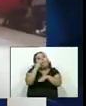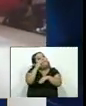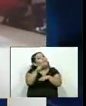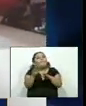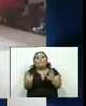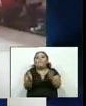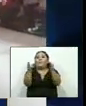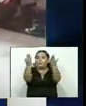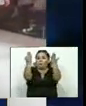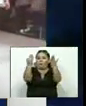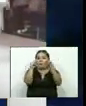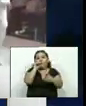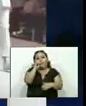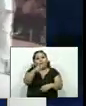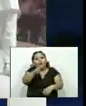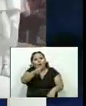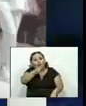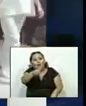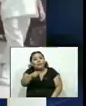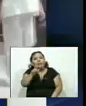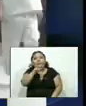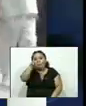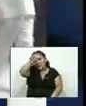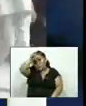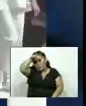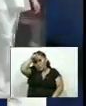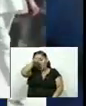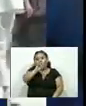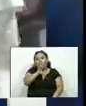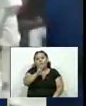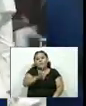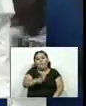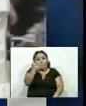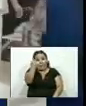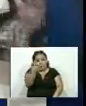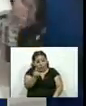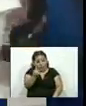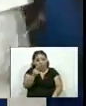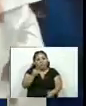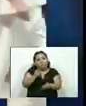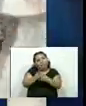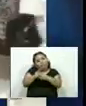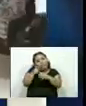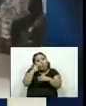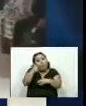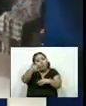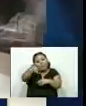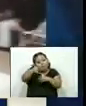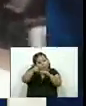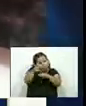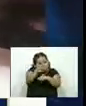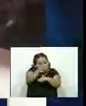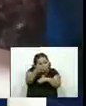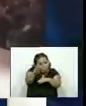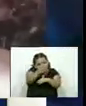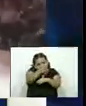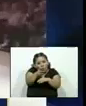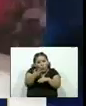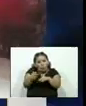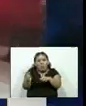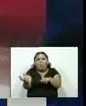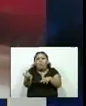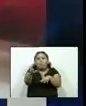fama según medios locales turcos uno de los asistentes grabó con su teléfono como el gato subió a la pasarela